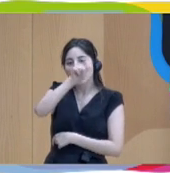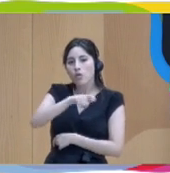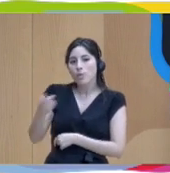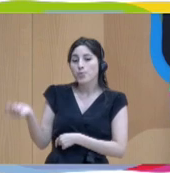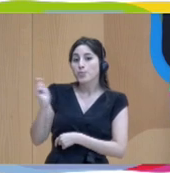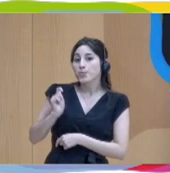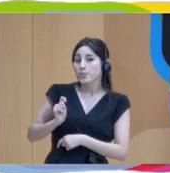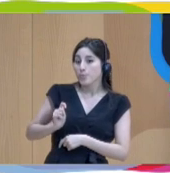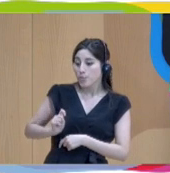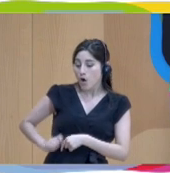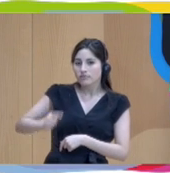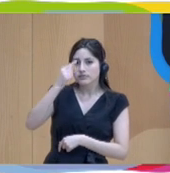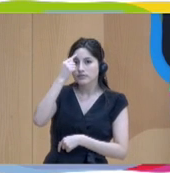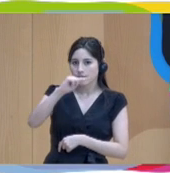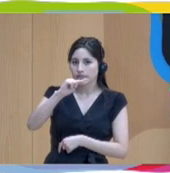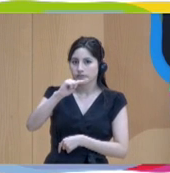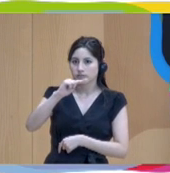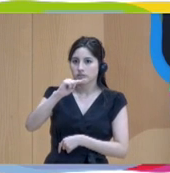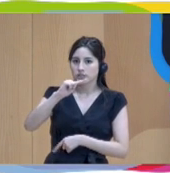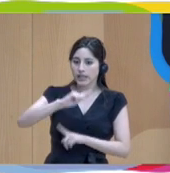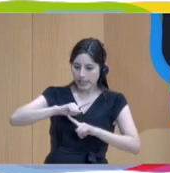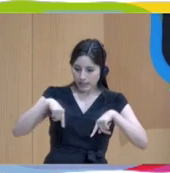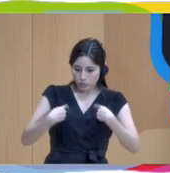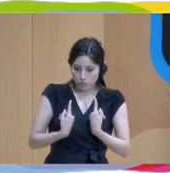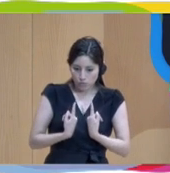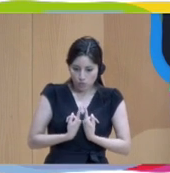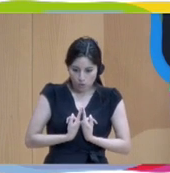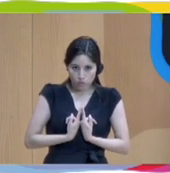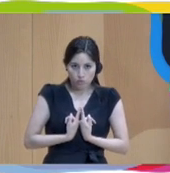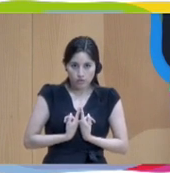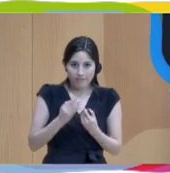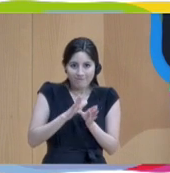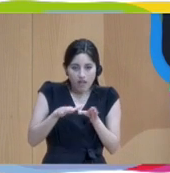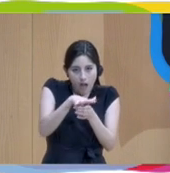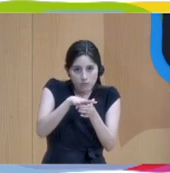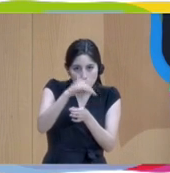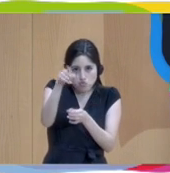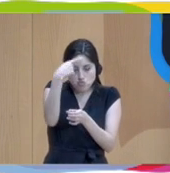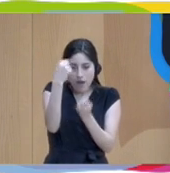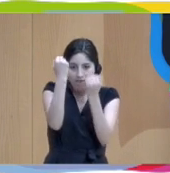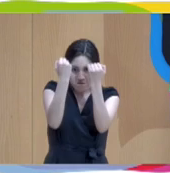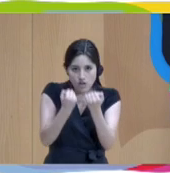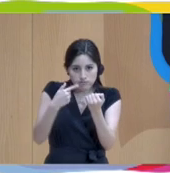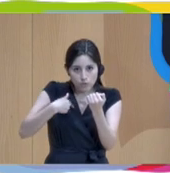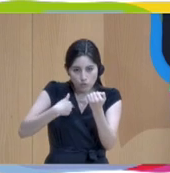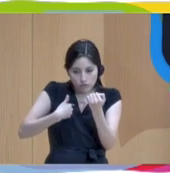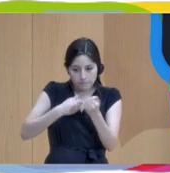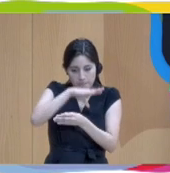de que somos vectores de una cultura institucional y que los servicios en los que estamos trabajando